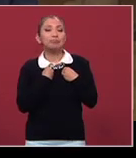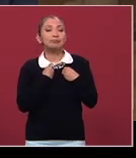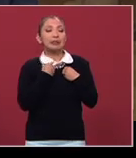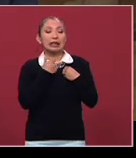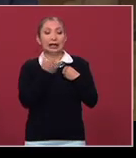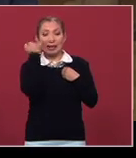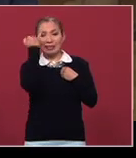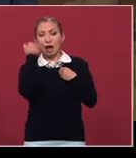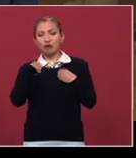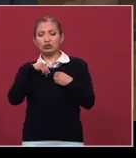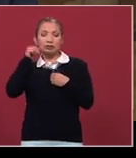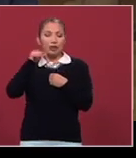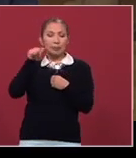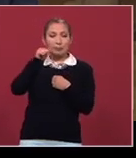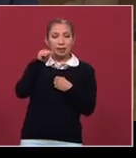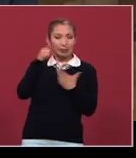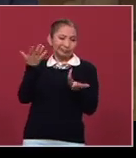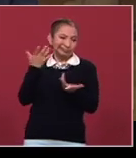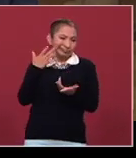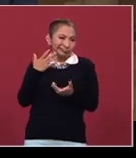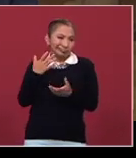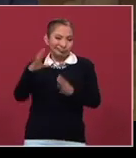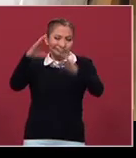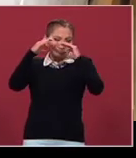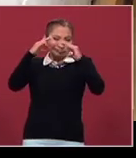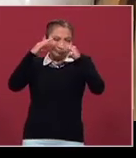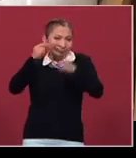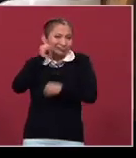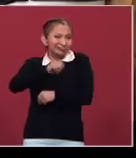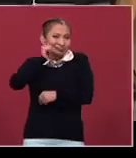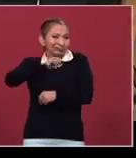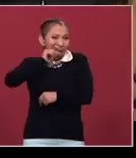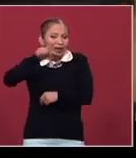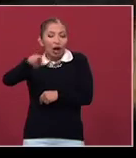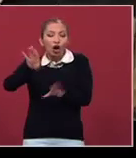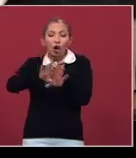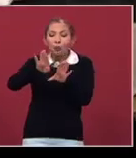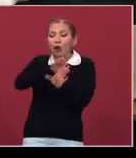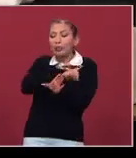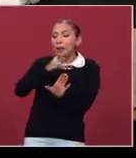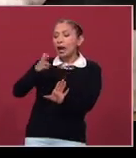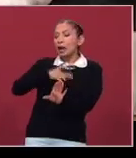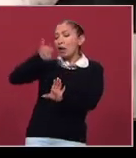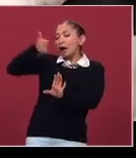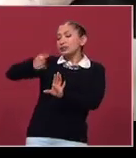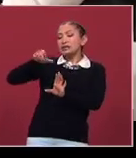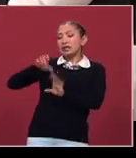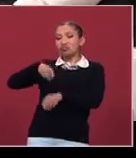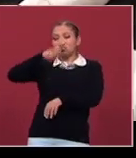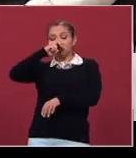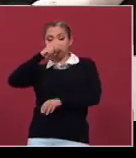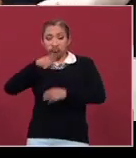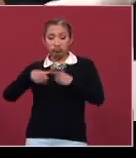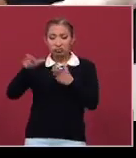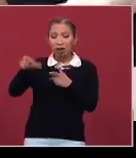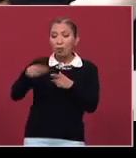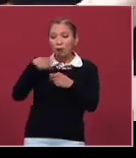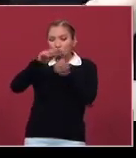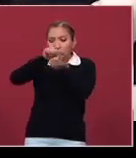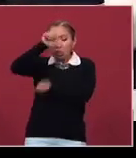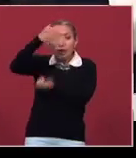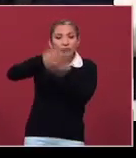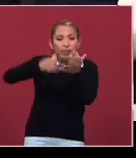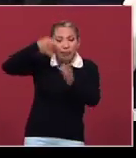esta idea que tenemos y que en buena medida se nos ha inducido sobre cómo tiene que ser un héroe, de repente no nos deja ver como